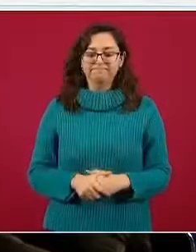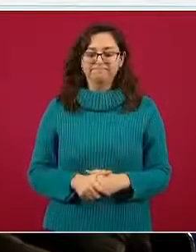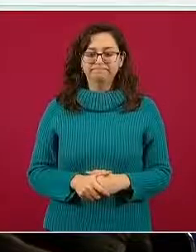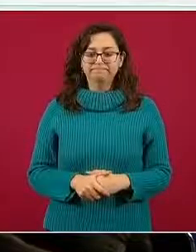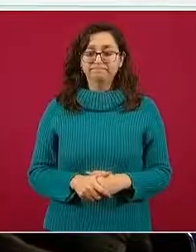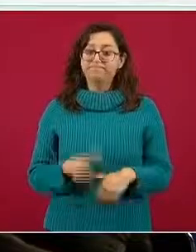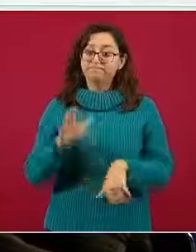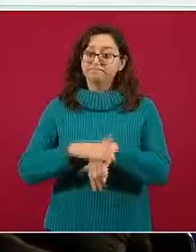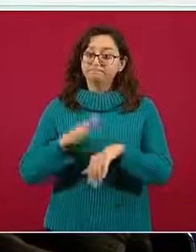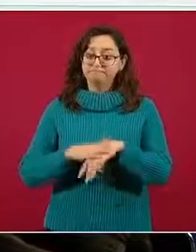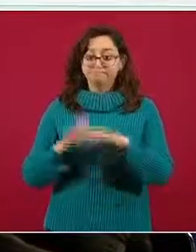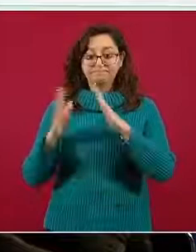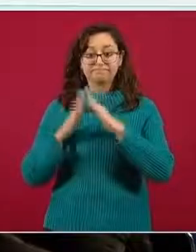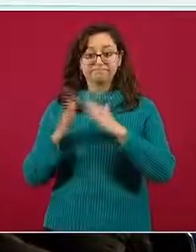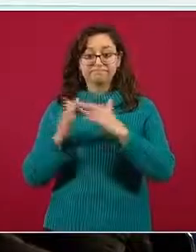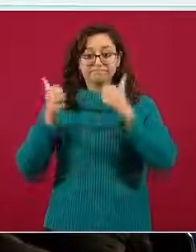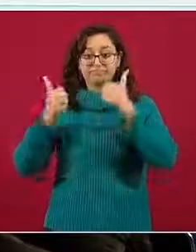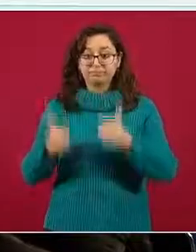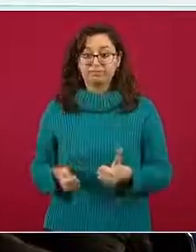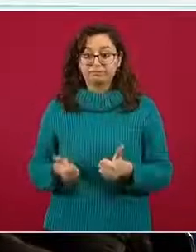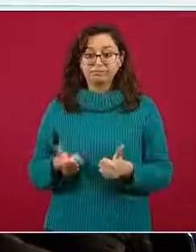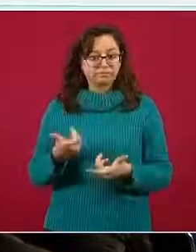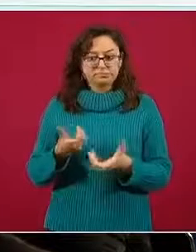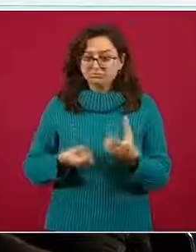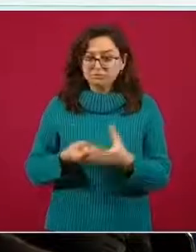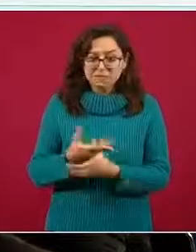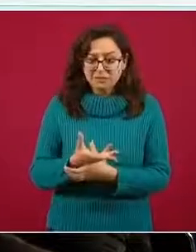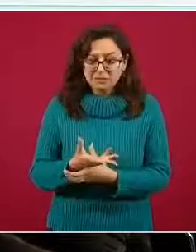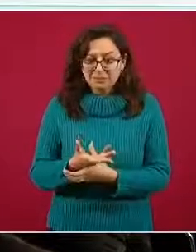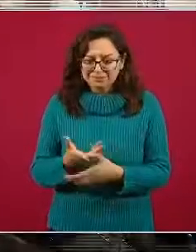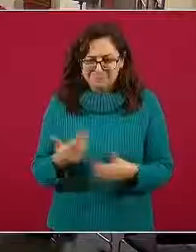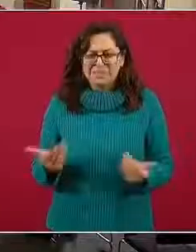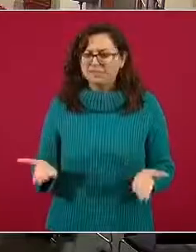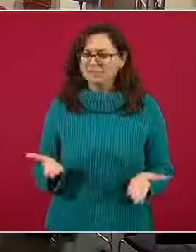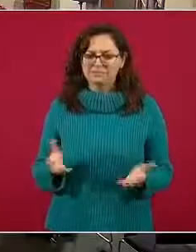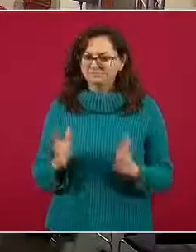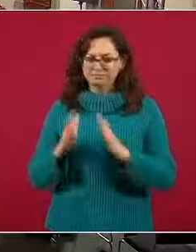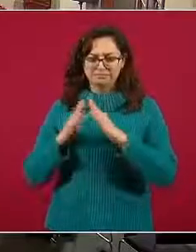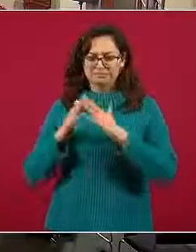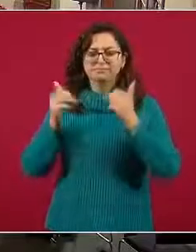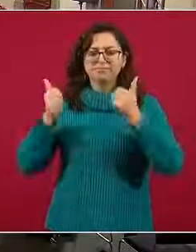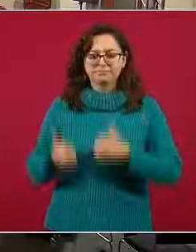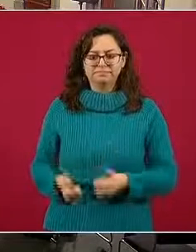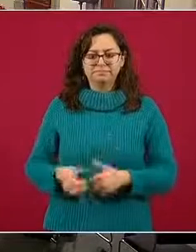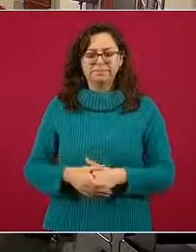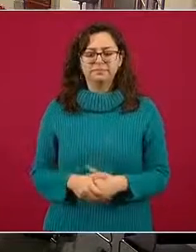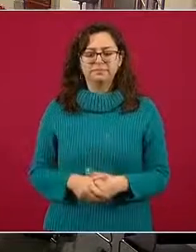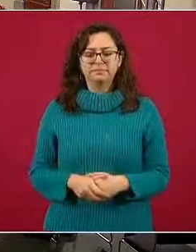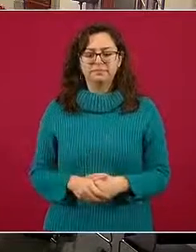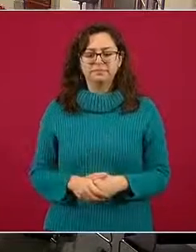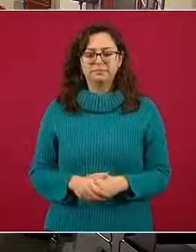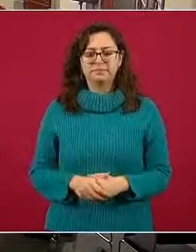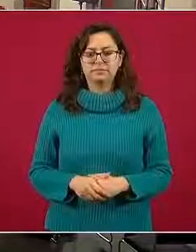Llamado urgente, quédate en casa, si no tienes a qué salir, no salgas. Muchas gracias. Gracias, doctor Ricardo Cortés.